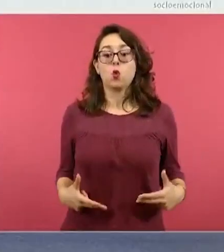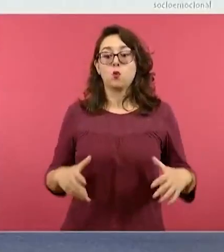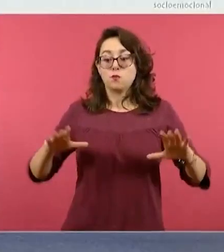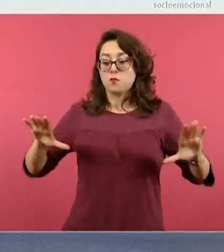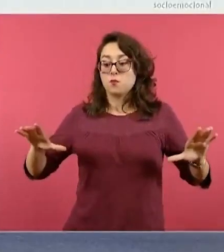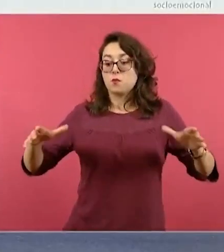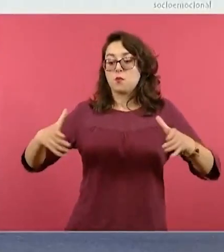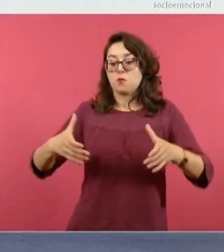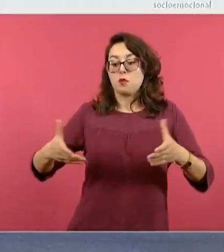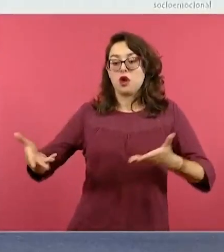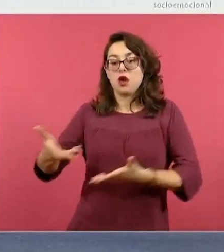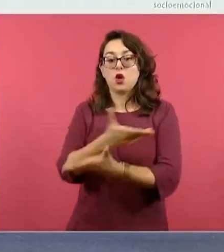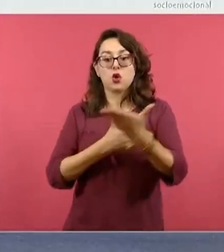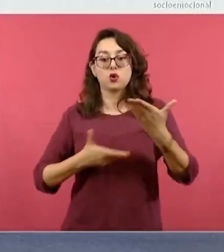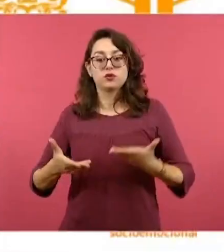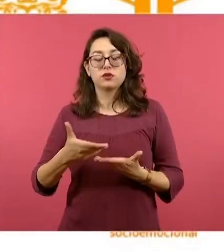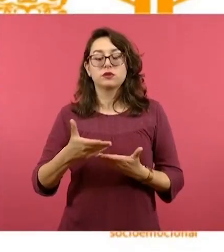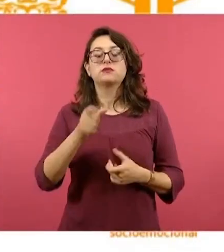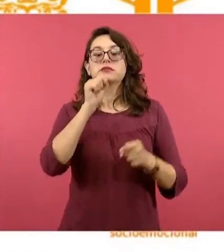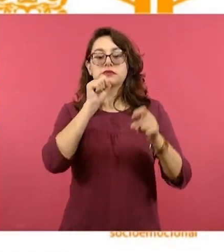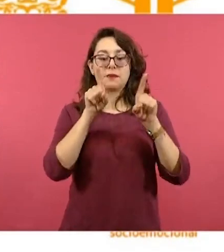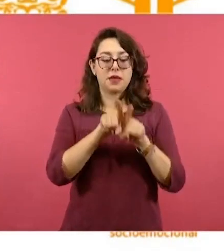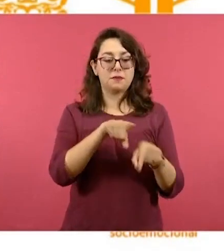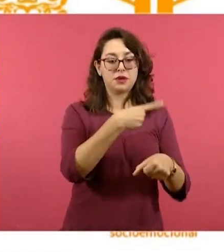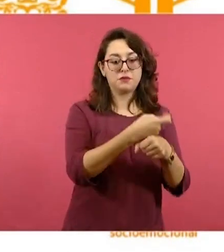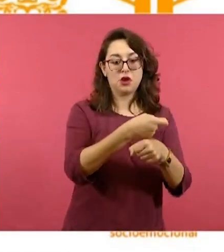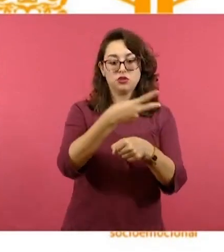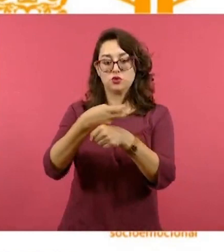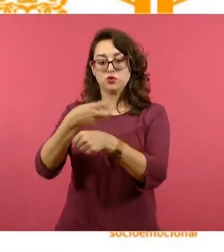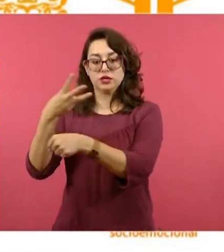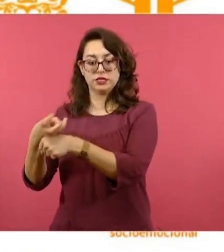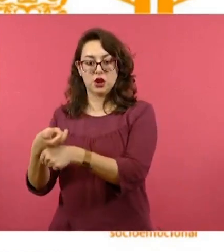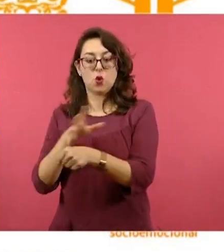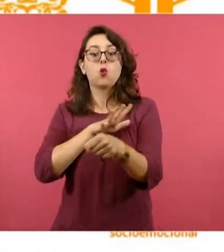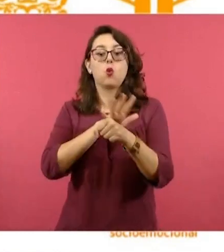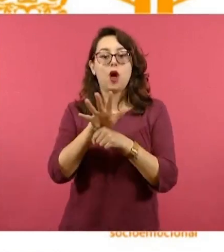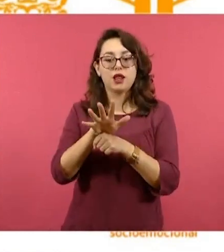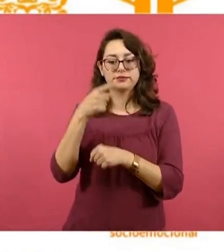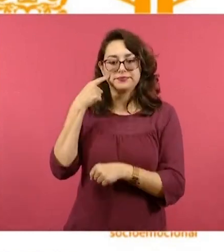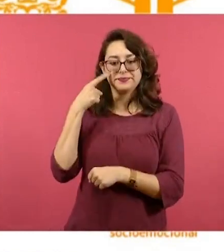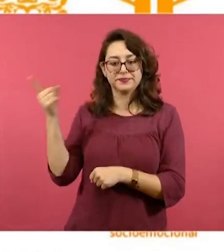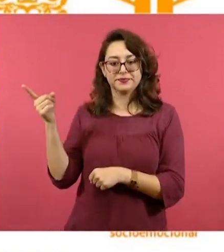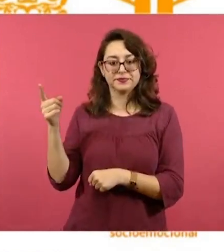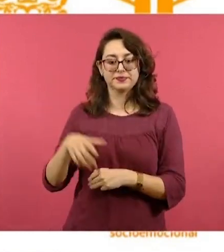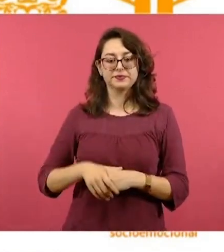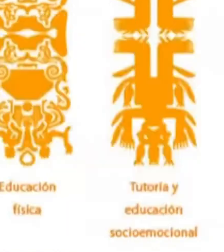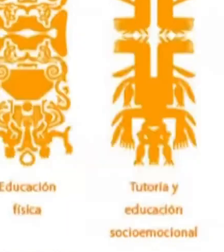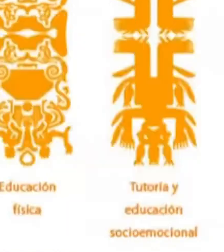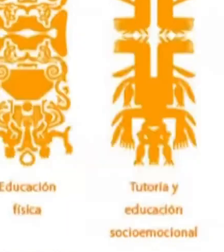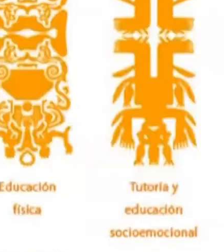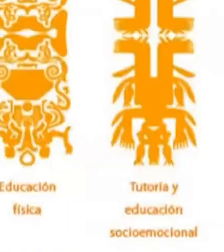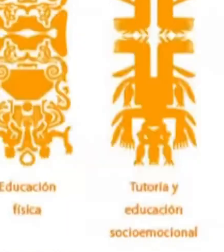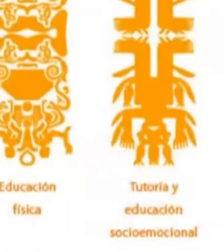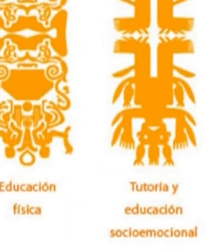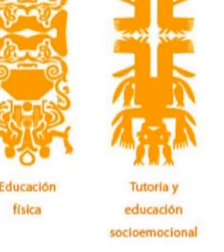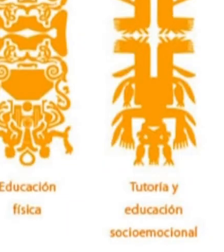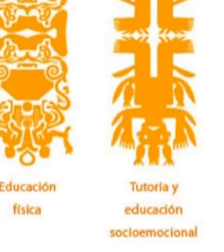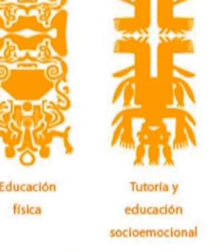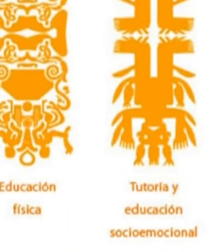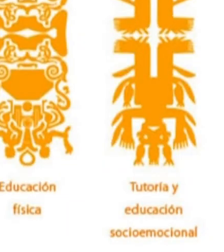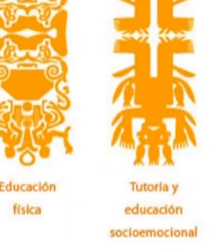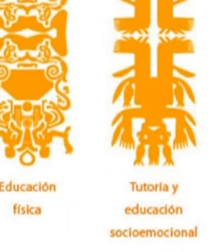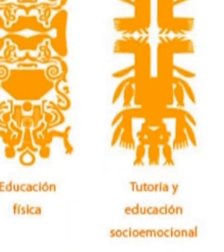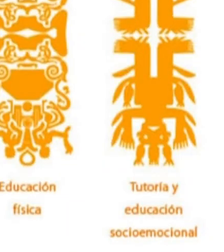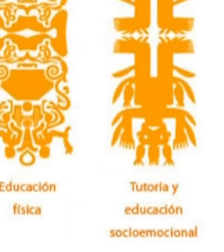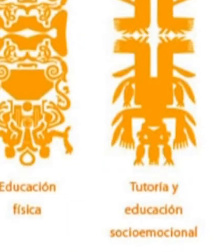científicos en los tres grados con estas disciplinas. ¿Cuáles son? Bueno, tecnología, educación física